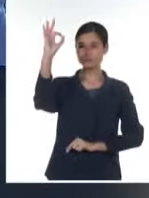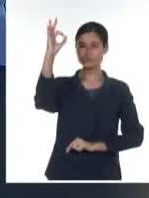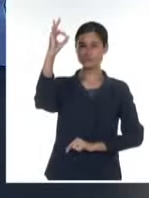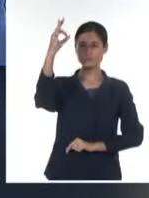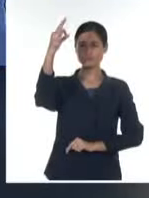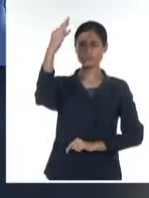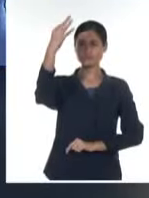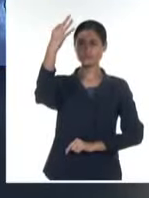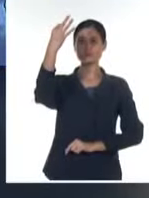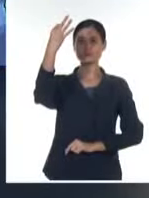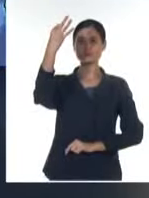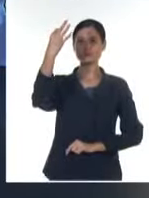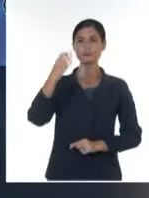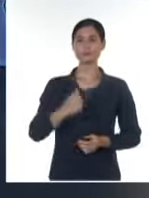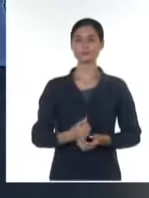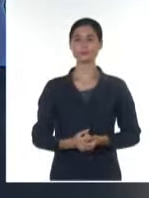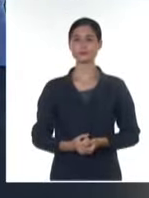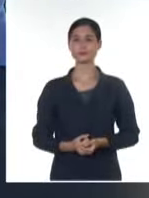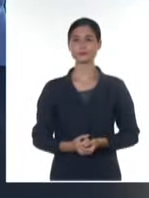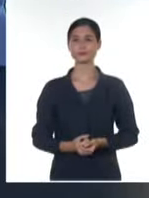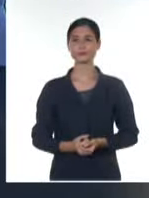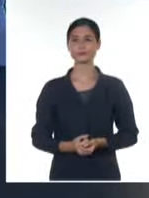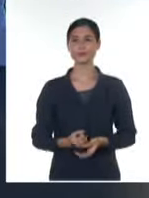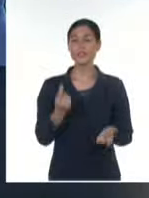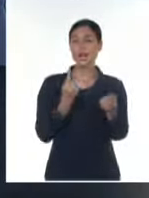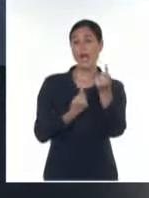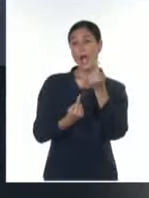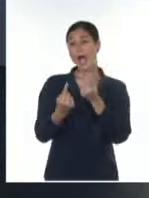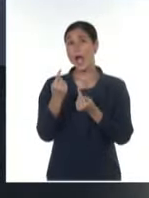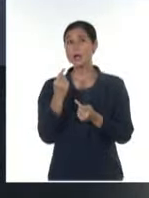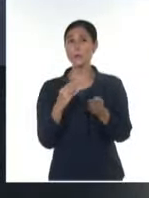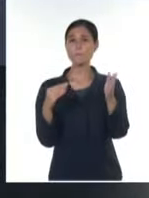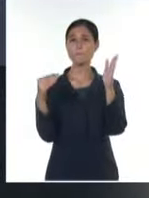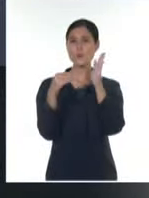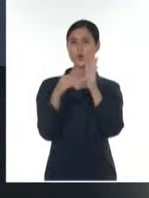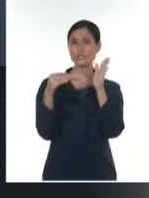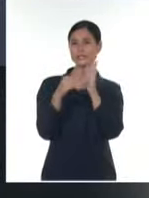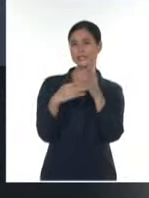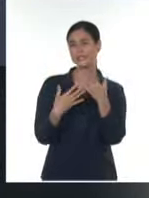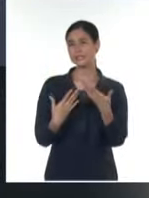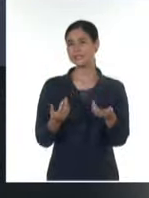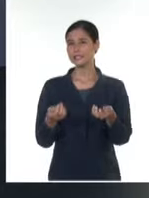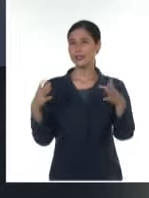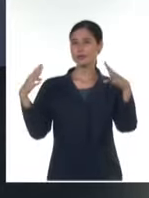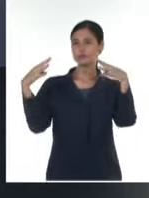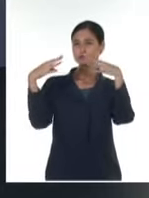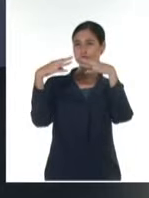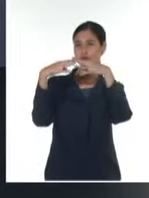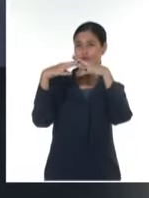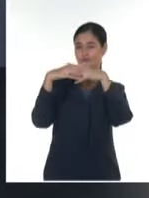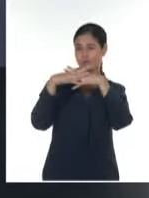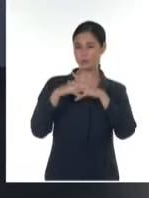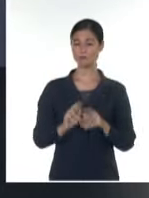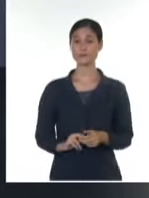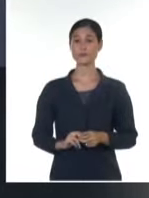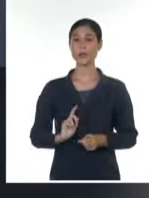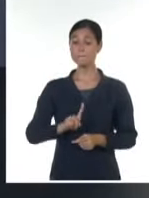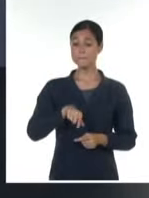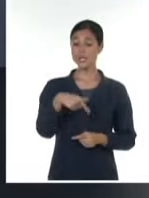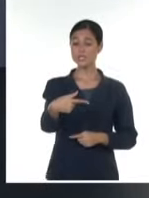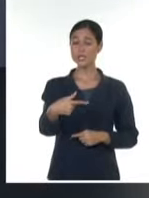calentamiento débilmente sale por la tarde. En cuanto a mañana, un día muy similar al de hoy,